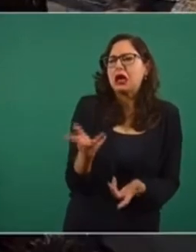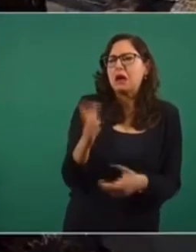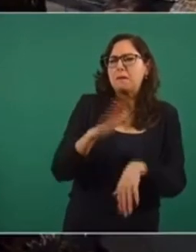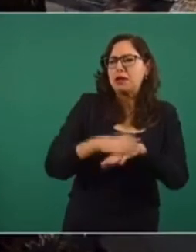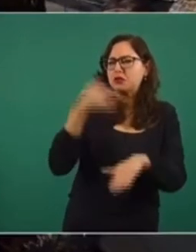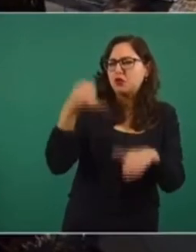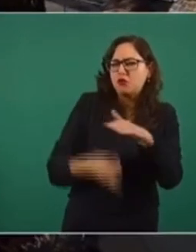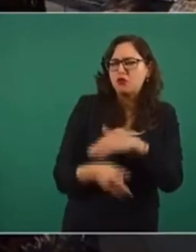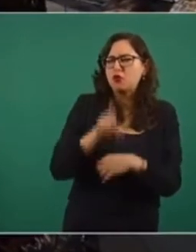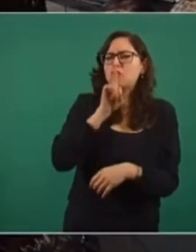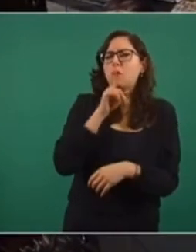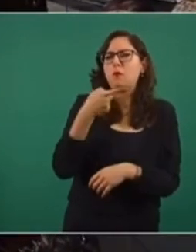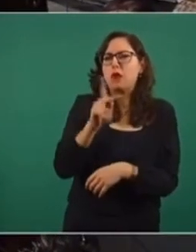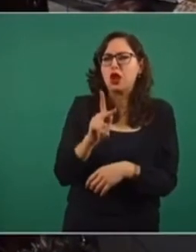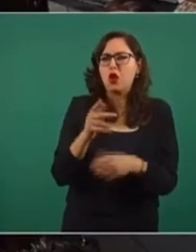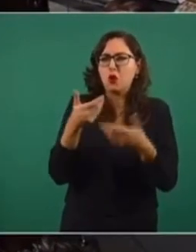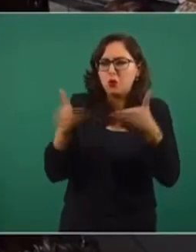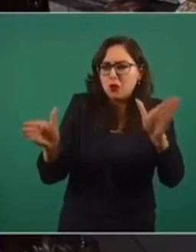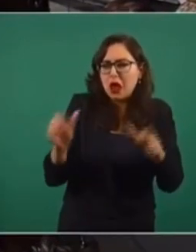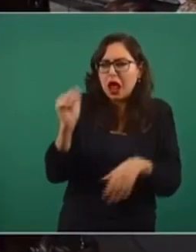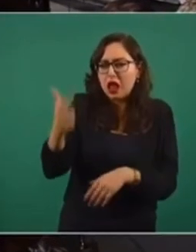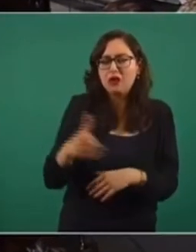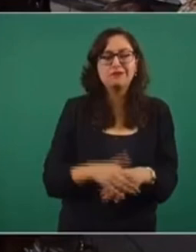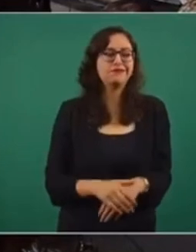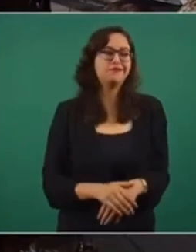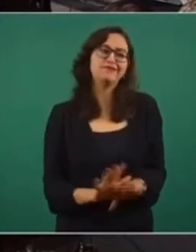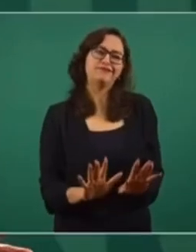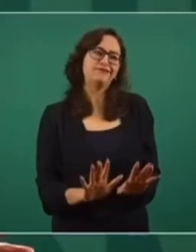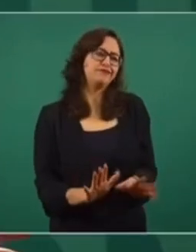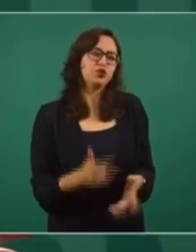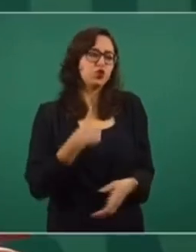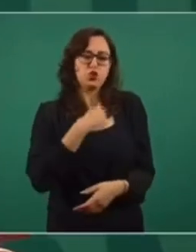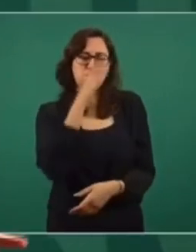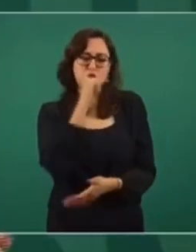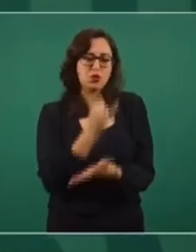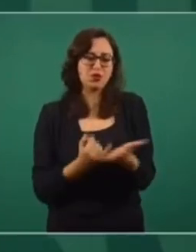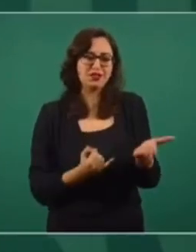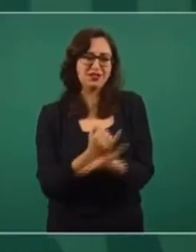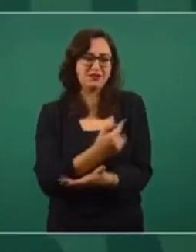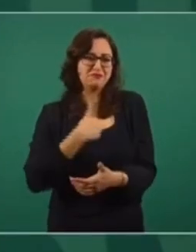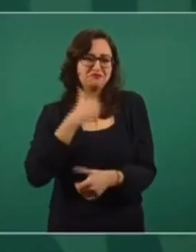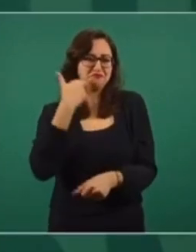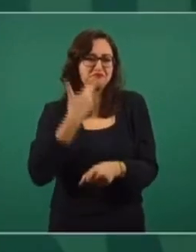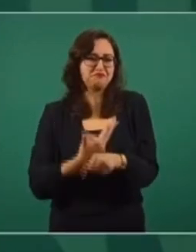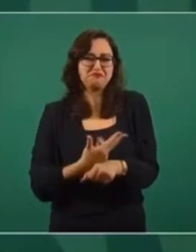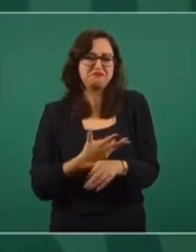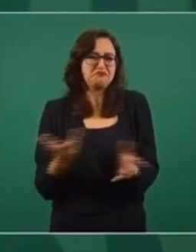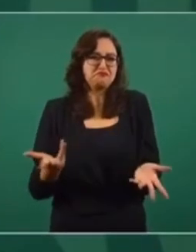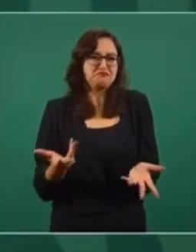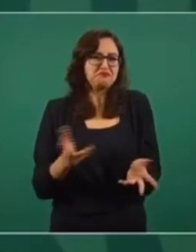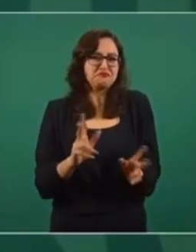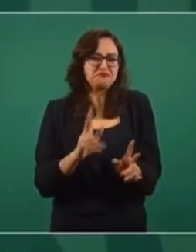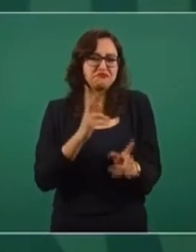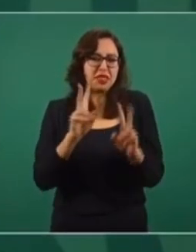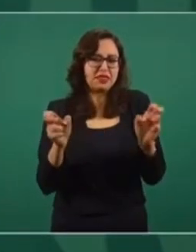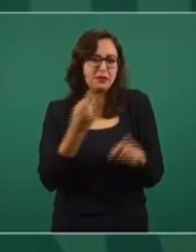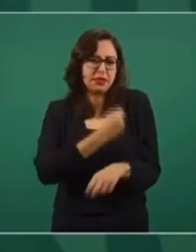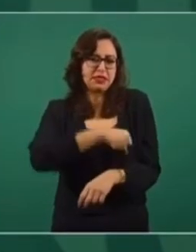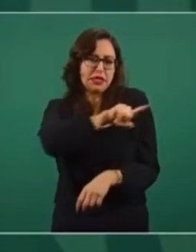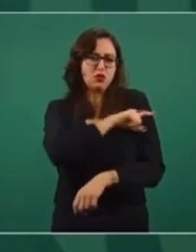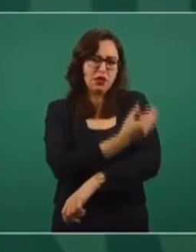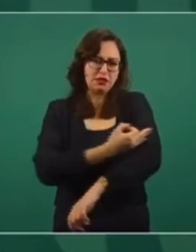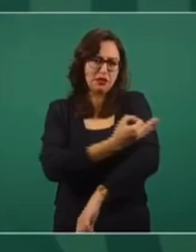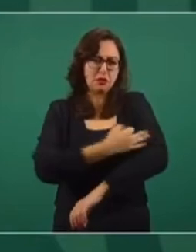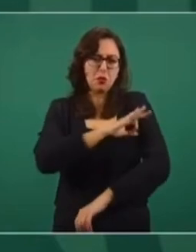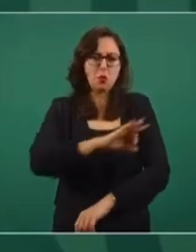posible modificación del Vamos a verlo en la tarde. Ellos resolverán y habrán de dar una respuesta. Ojalá se plantee también,